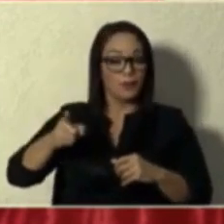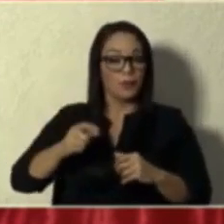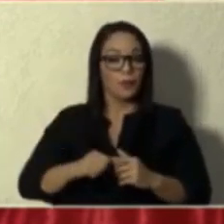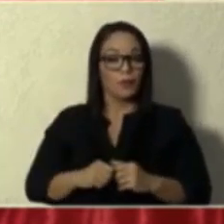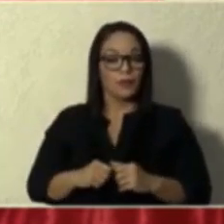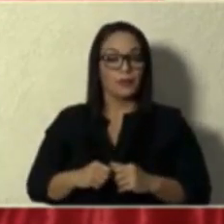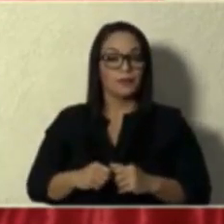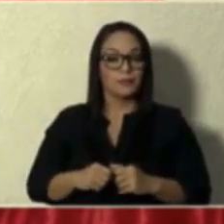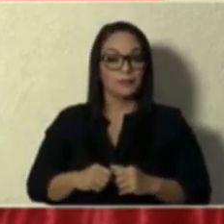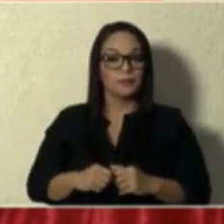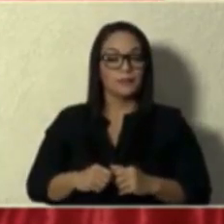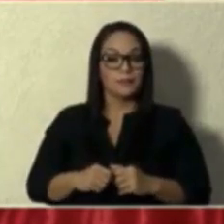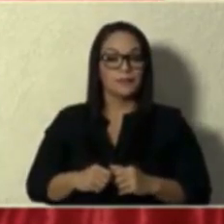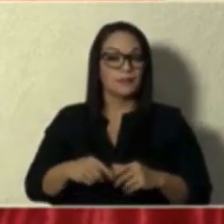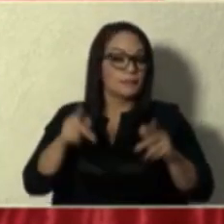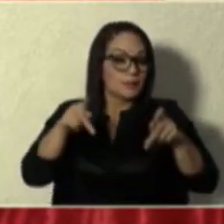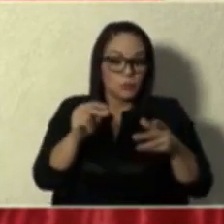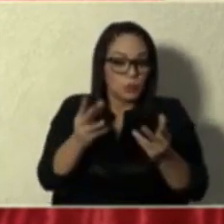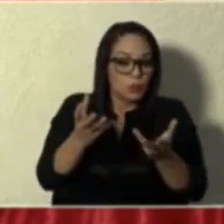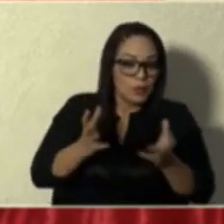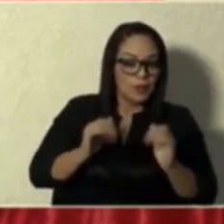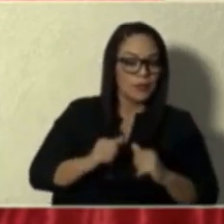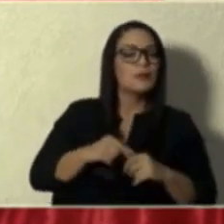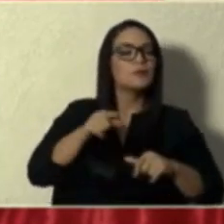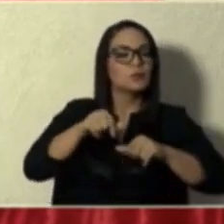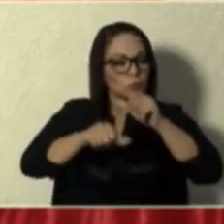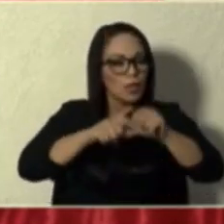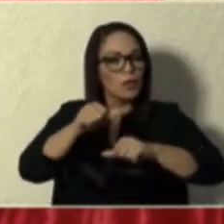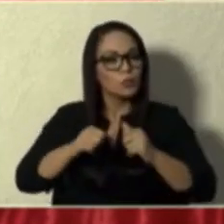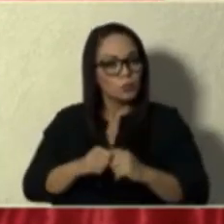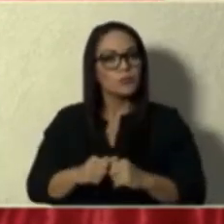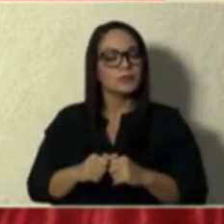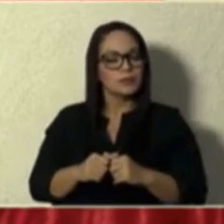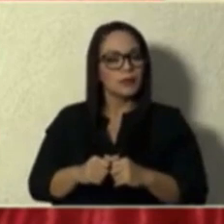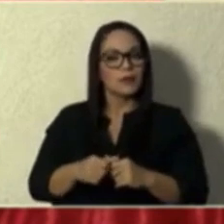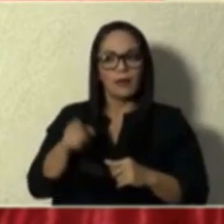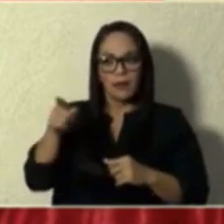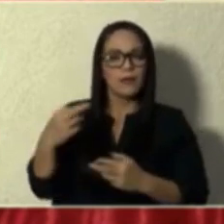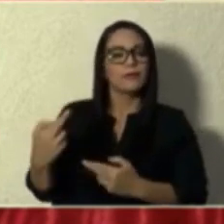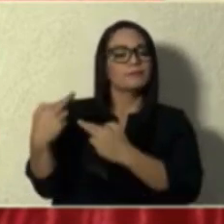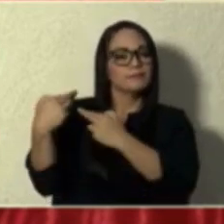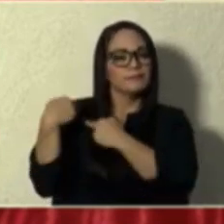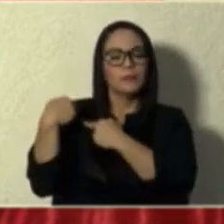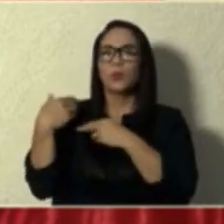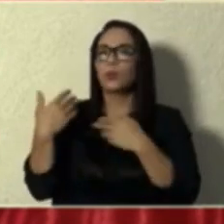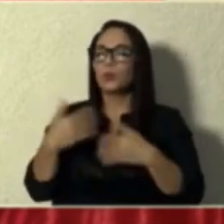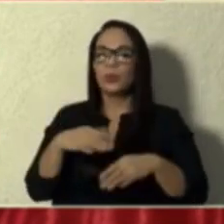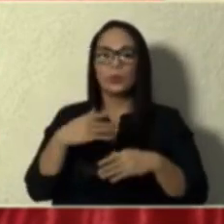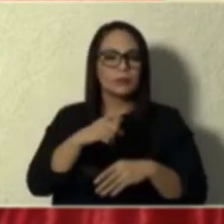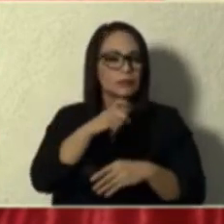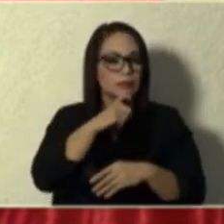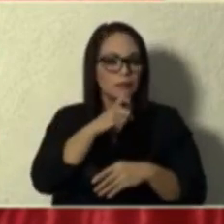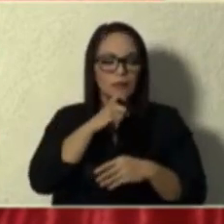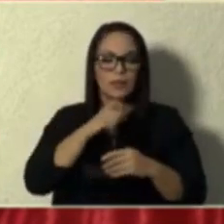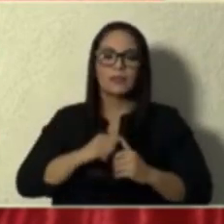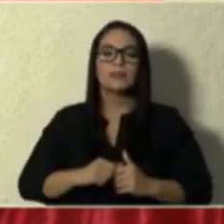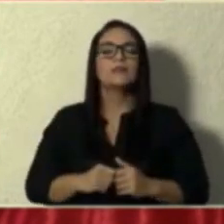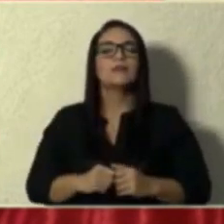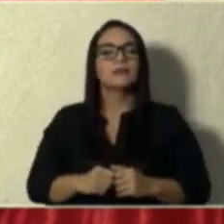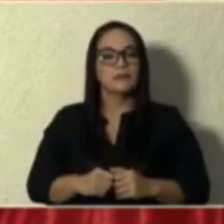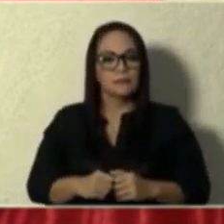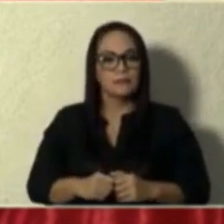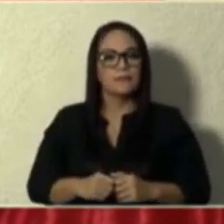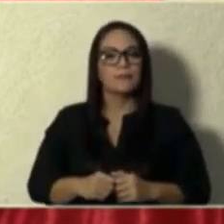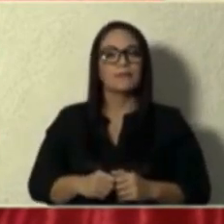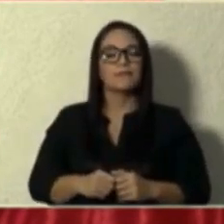para quien no la quiera, es una lucha que ella llevó y que le ha costado muchísimo y se le